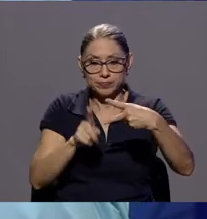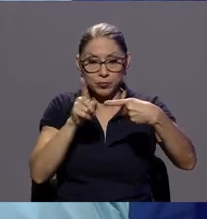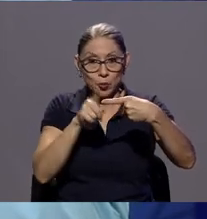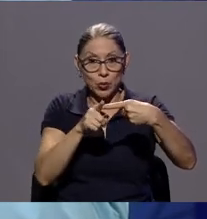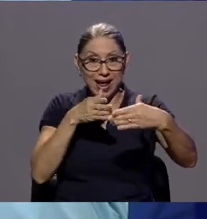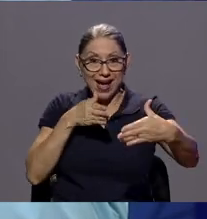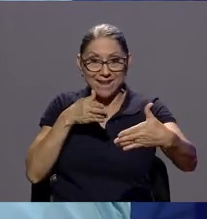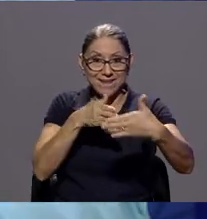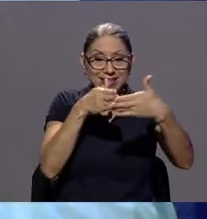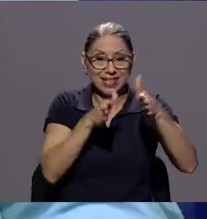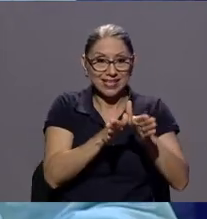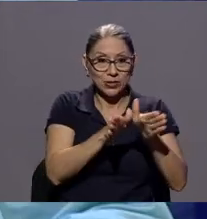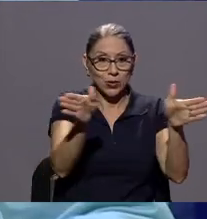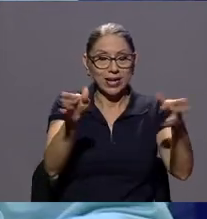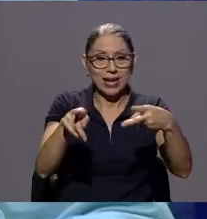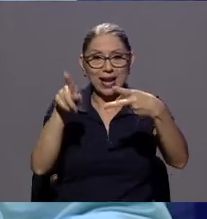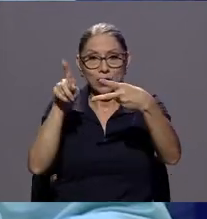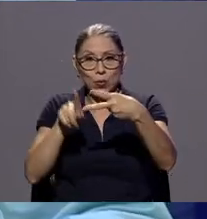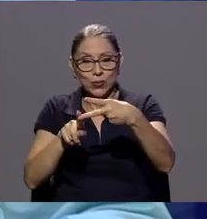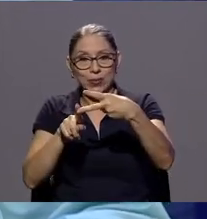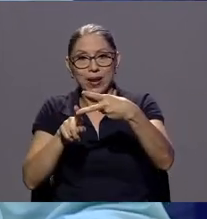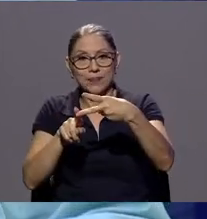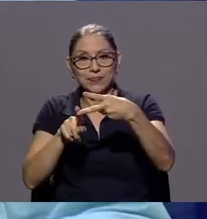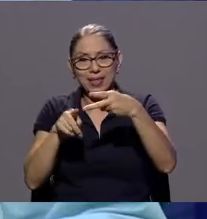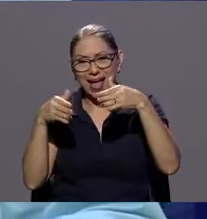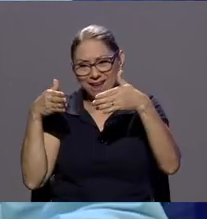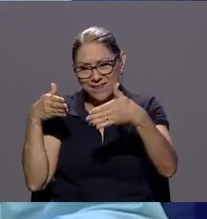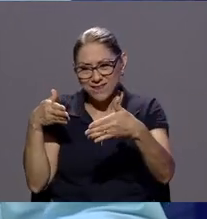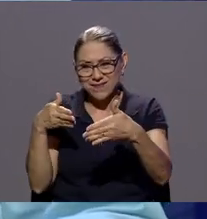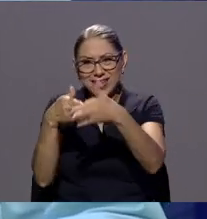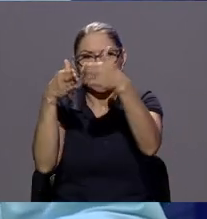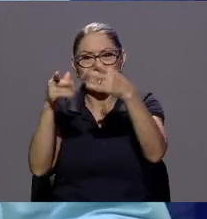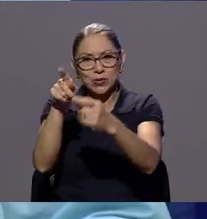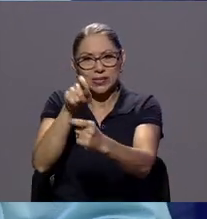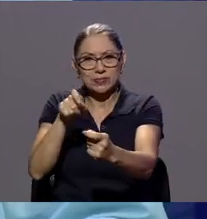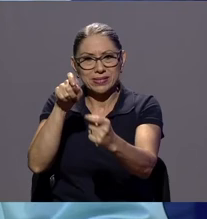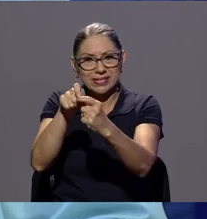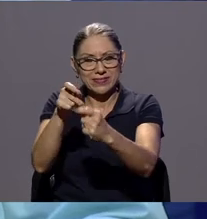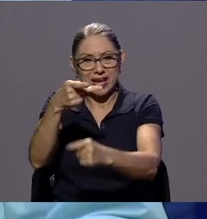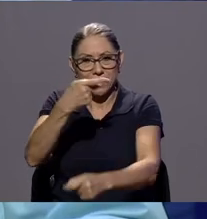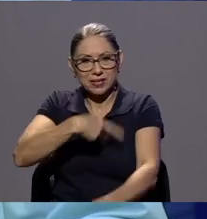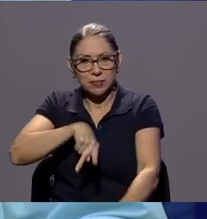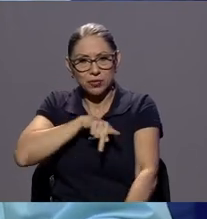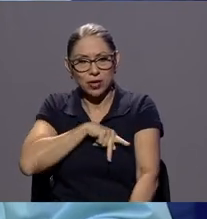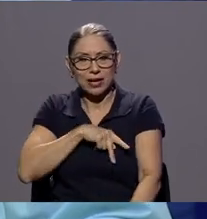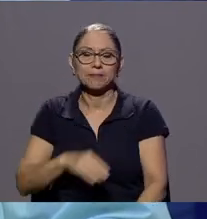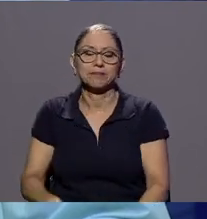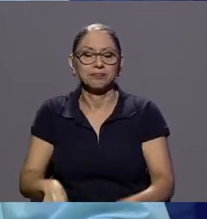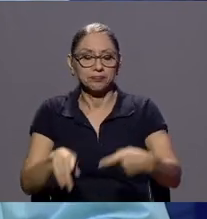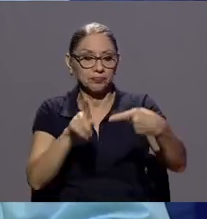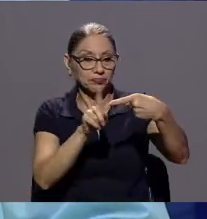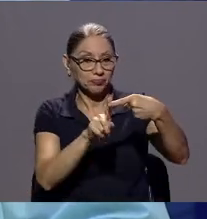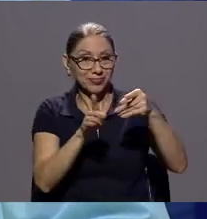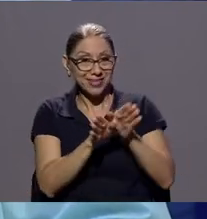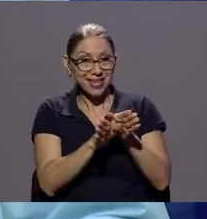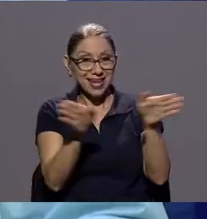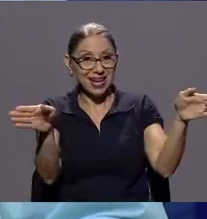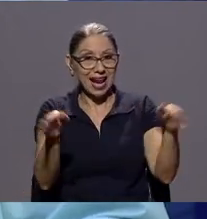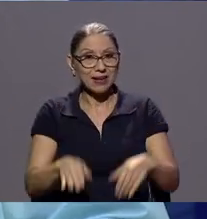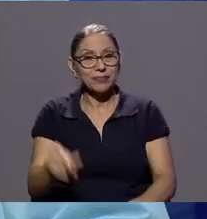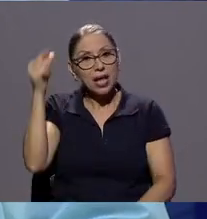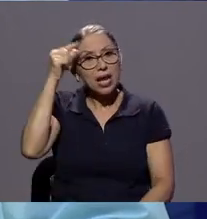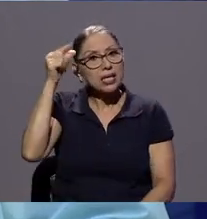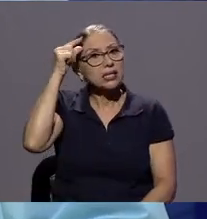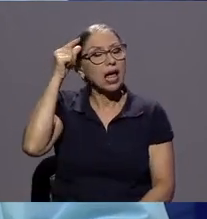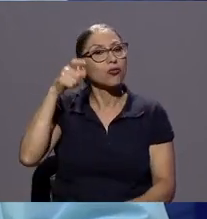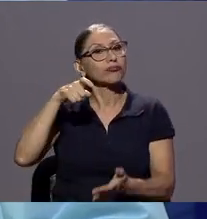afectación más específica más personal a nivel general el estado tiene una deuda muy grande con el tema de fijación